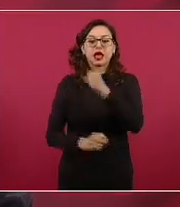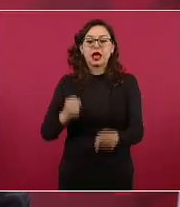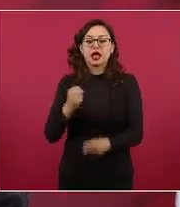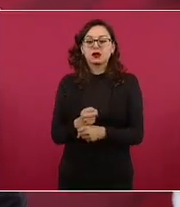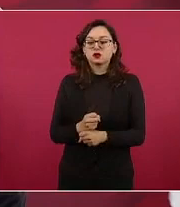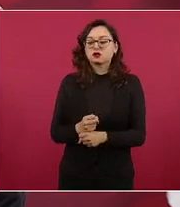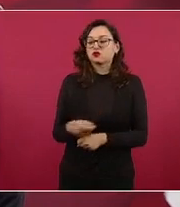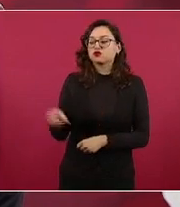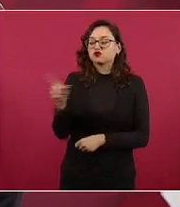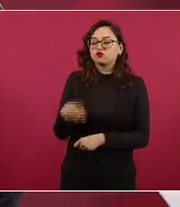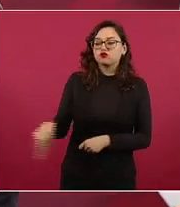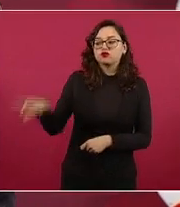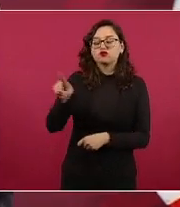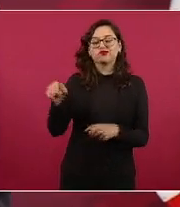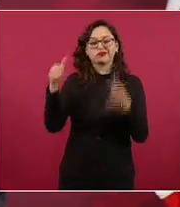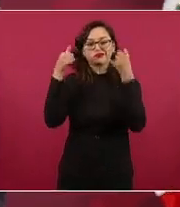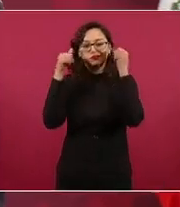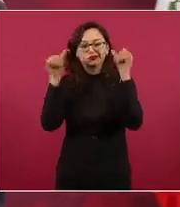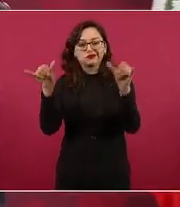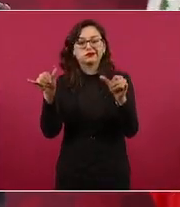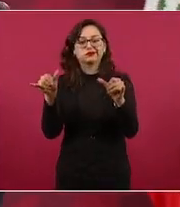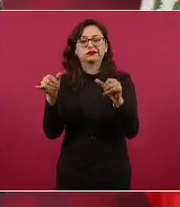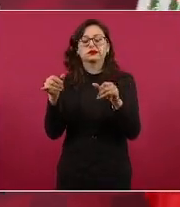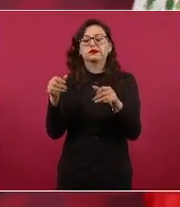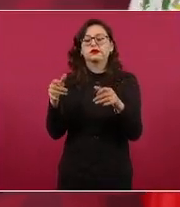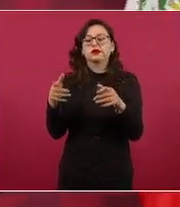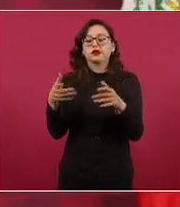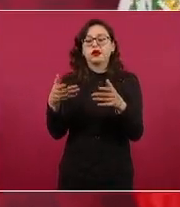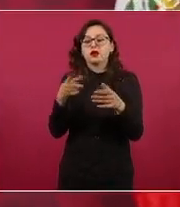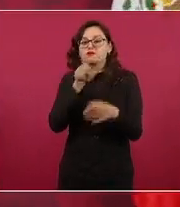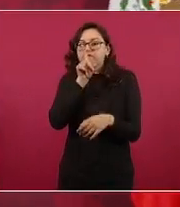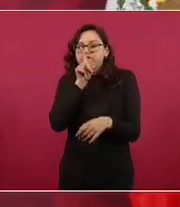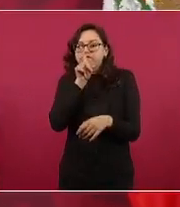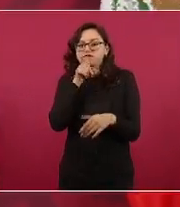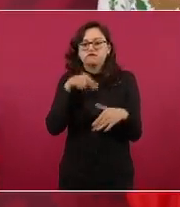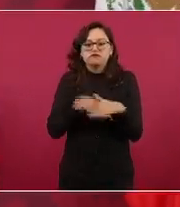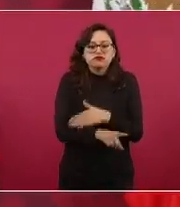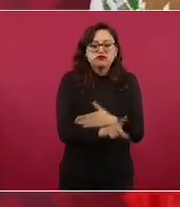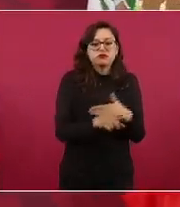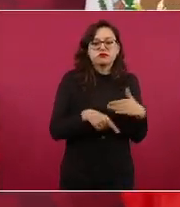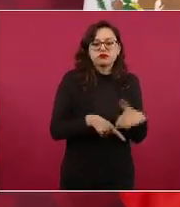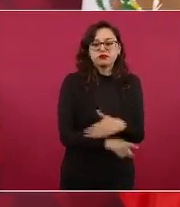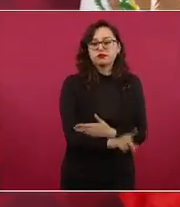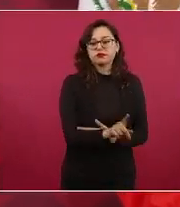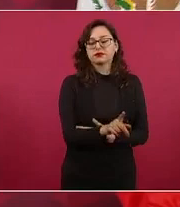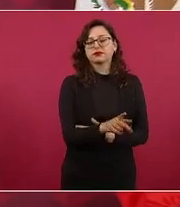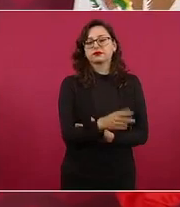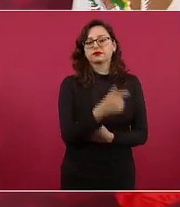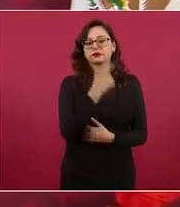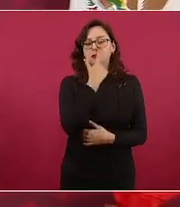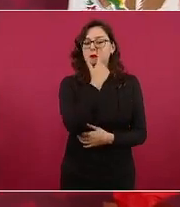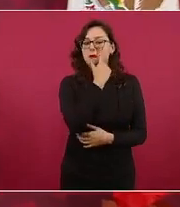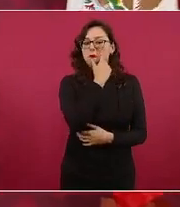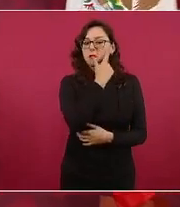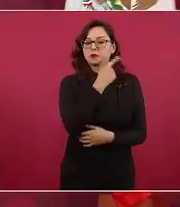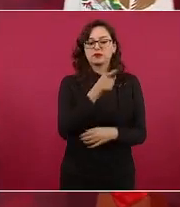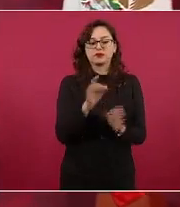por Chiapas por Benemérito